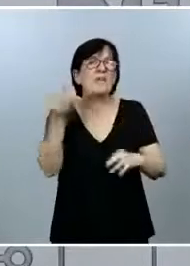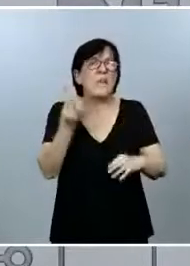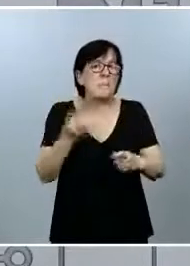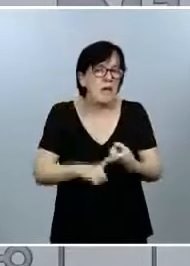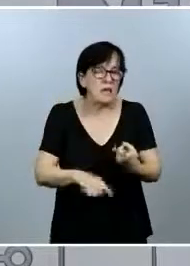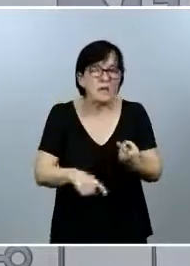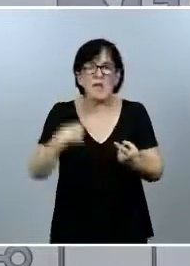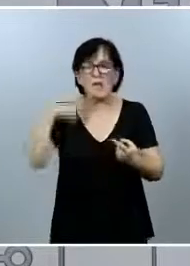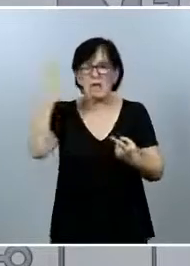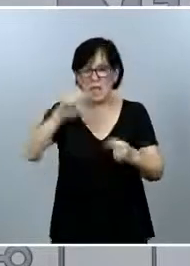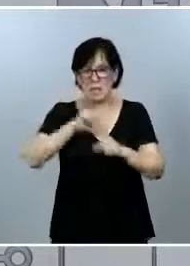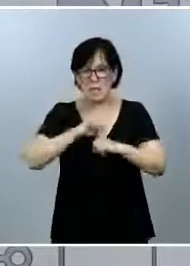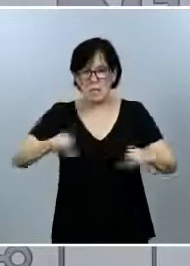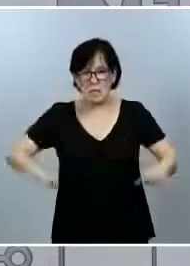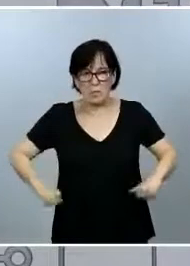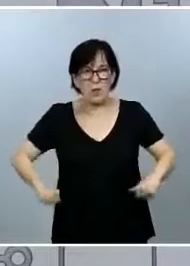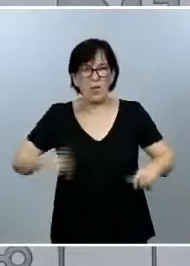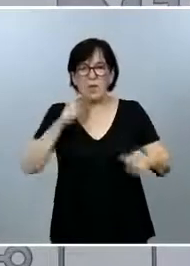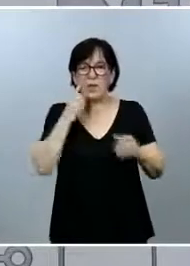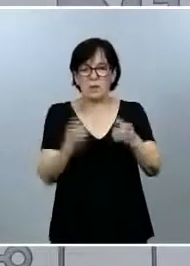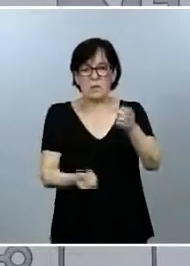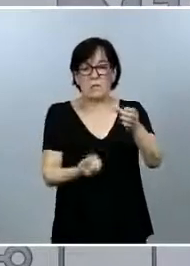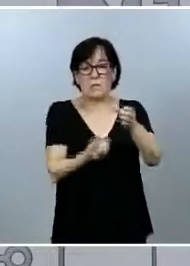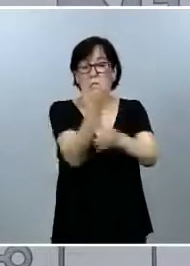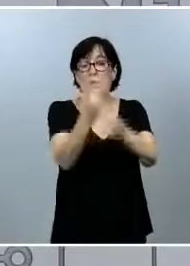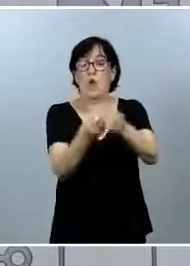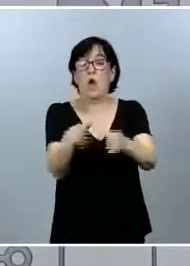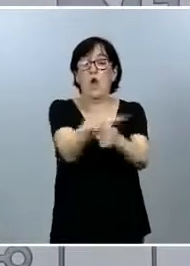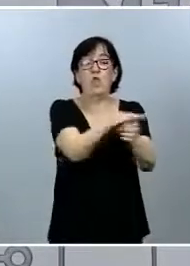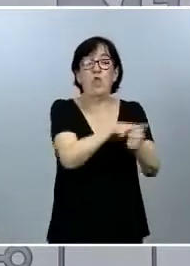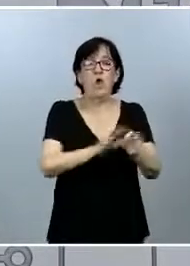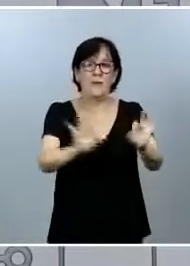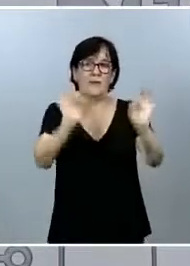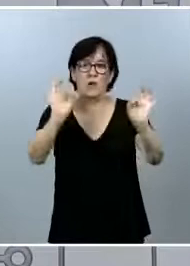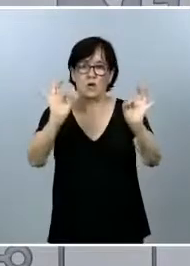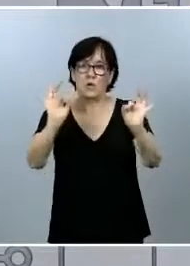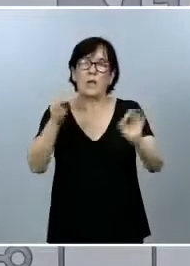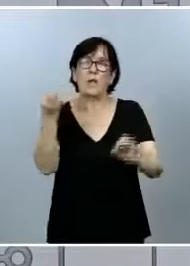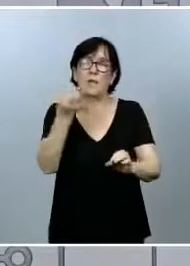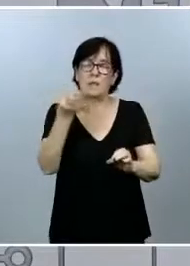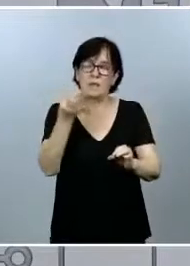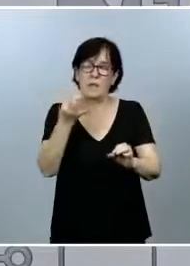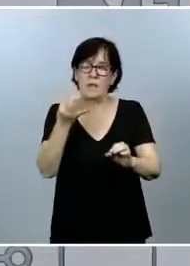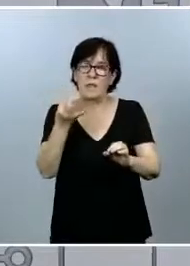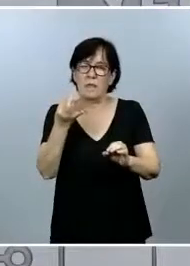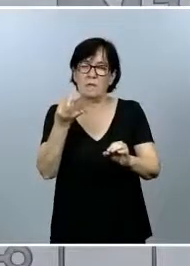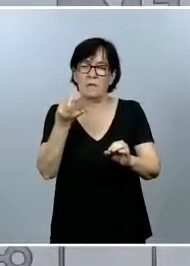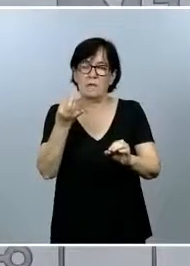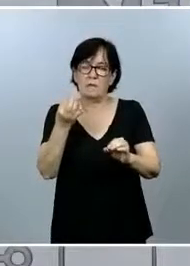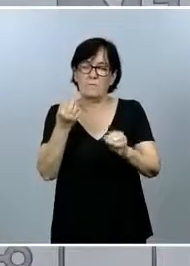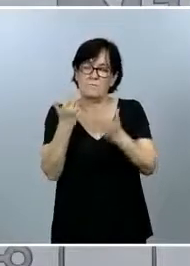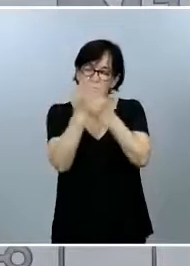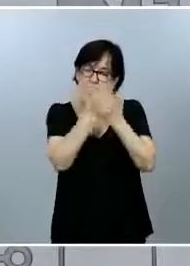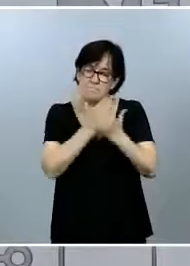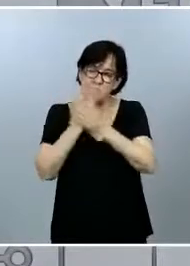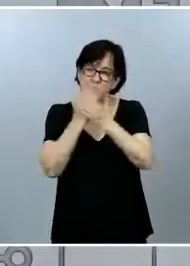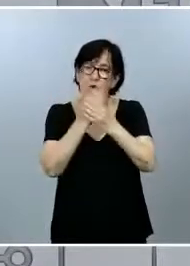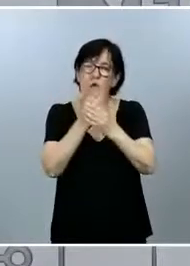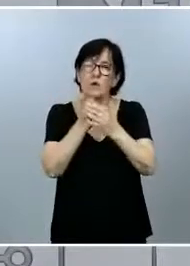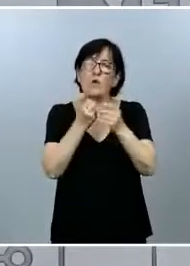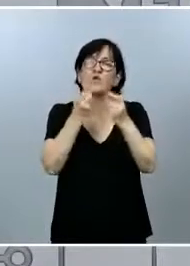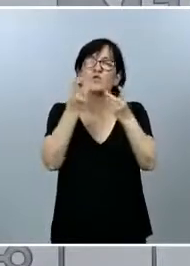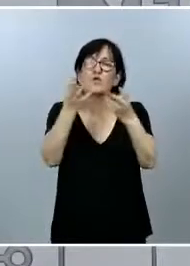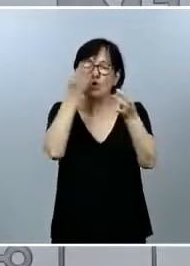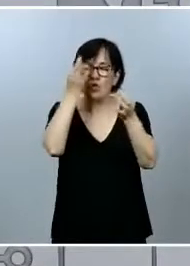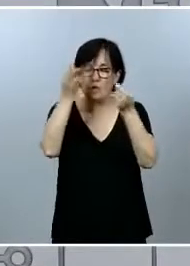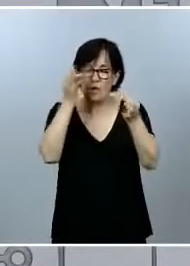Sabemos que Portugal ha tenido algunos brotes concretos en algunas zonas concretas, pero tendría que estudiar un poco mejor sus datos para poder darles una